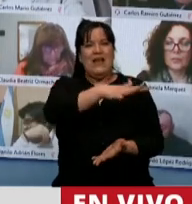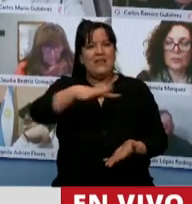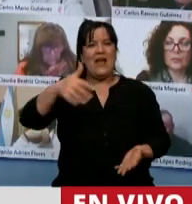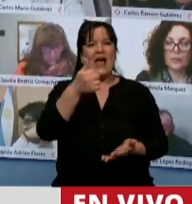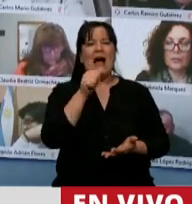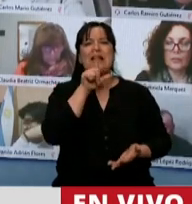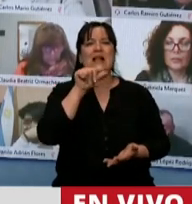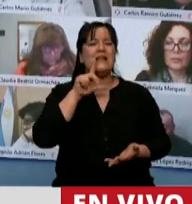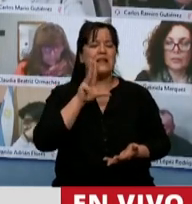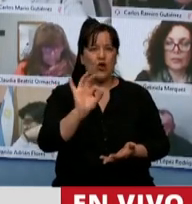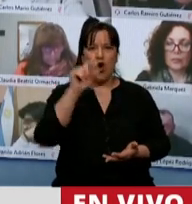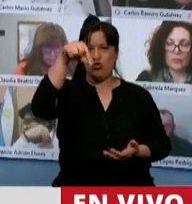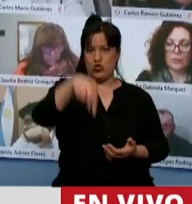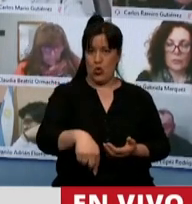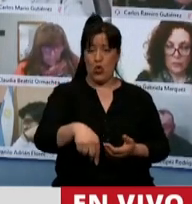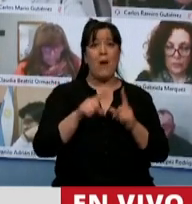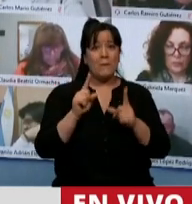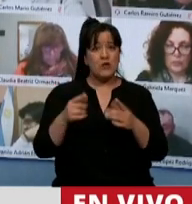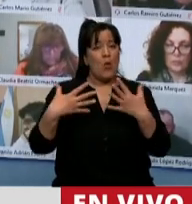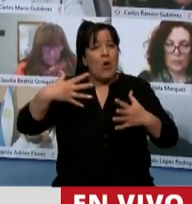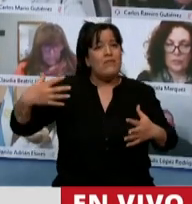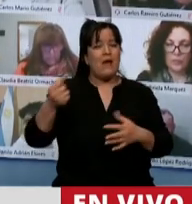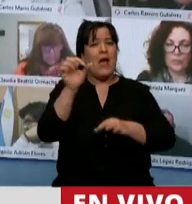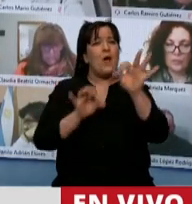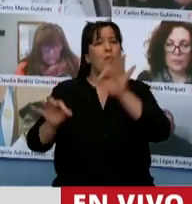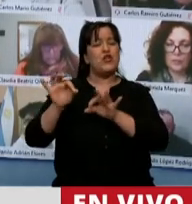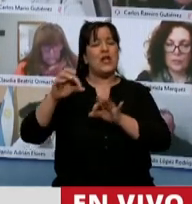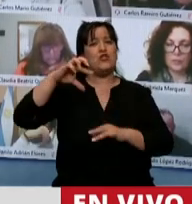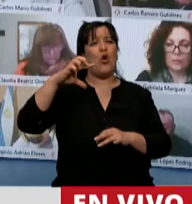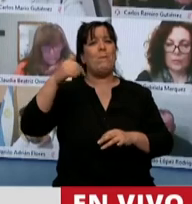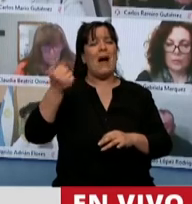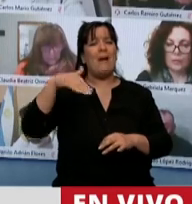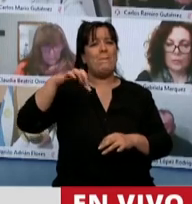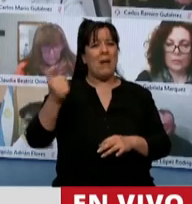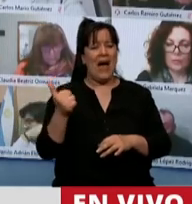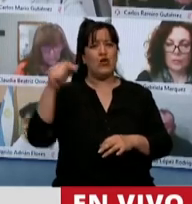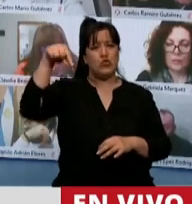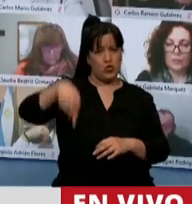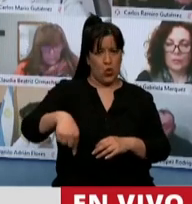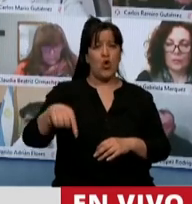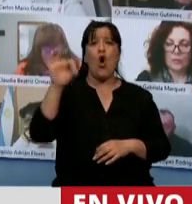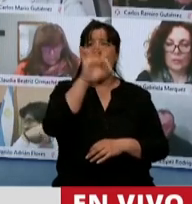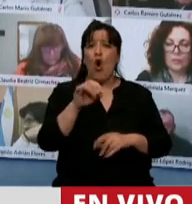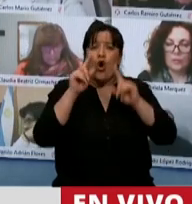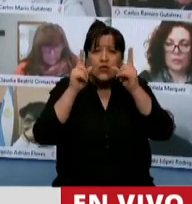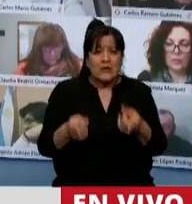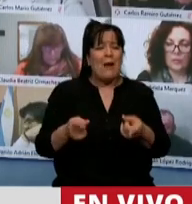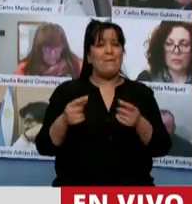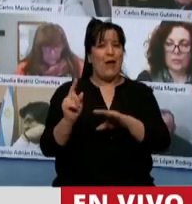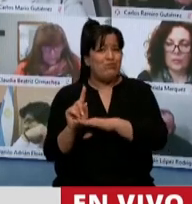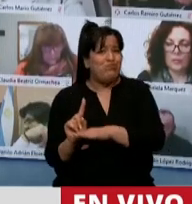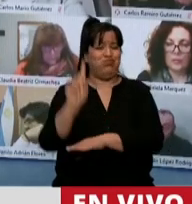incluir la recuperación del proyecto Pampa Azul, o mismo el lanzamiento del